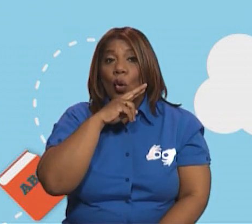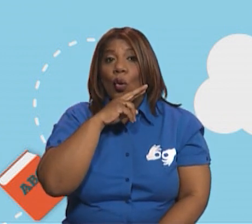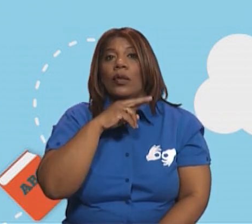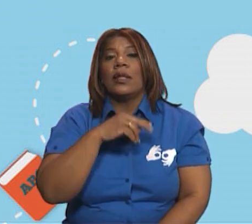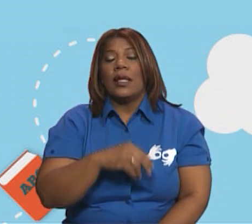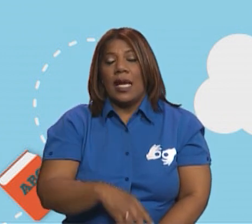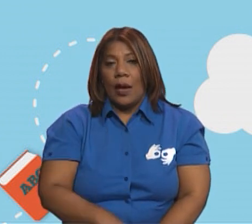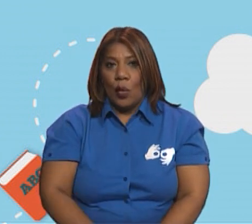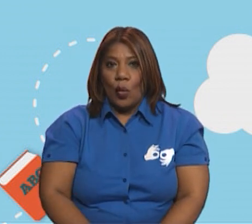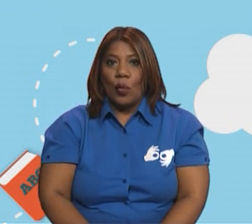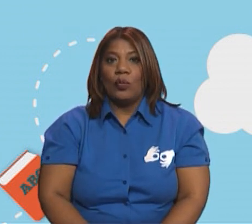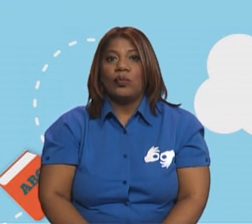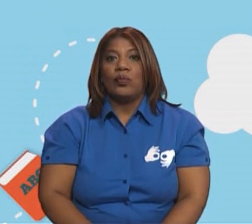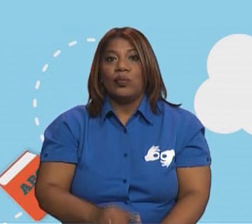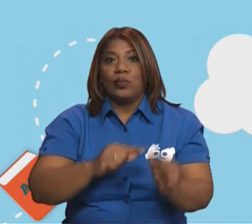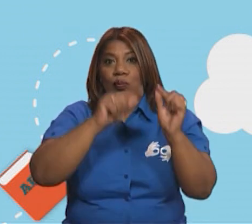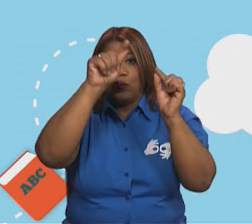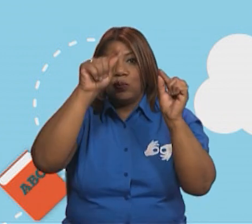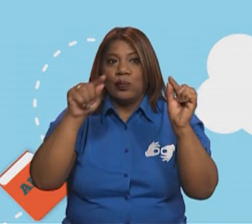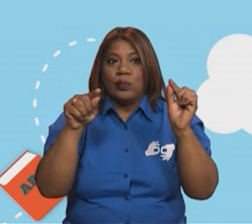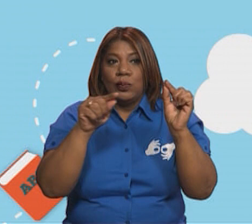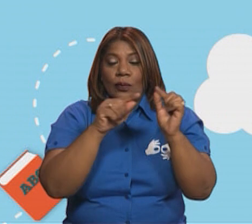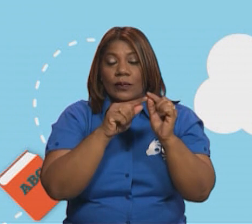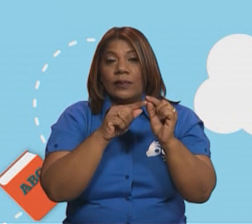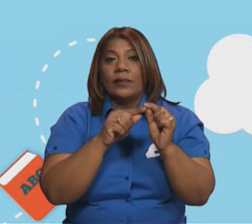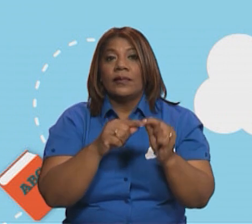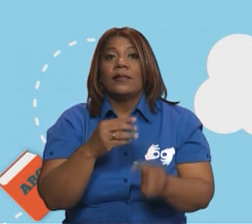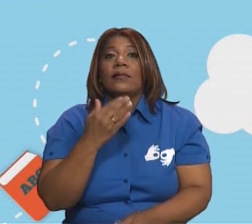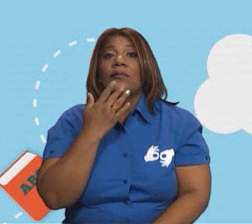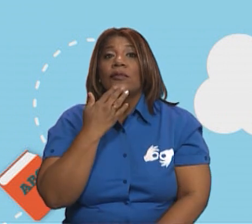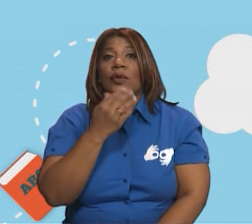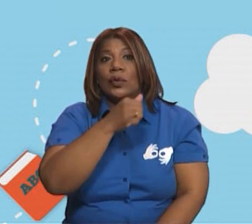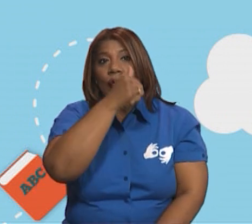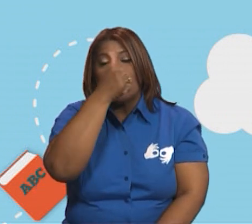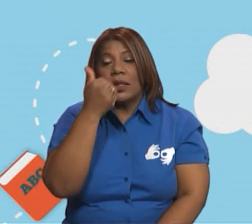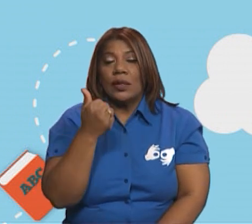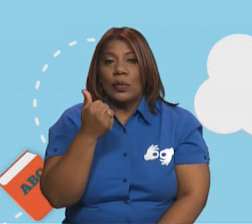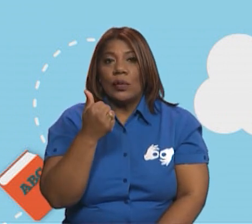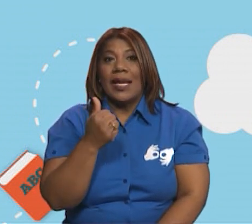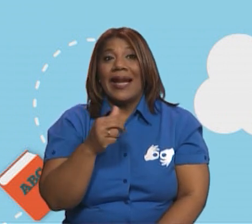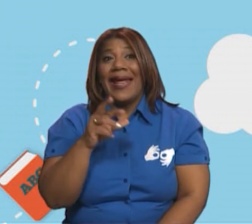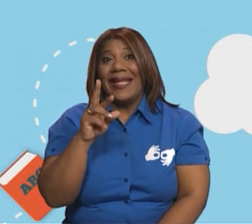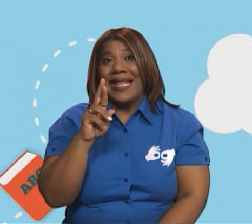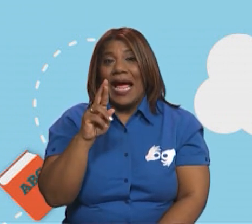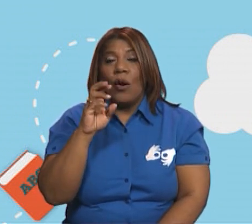de un triángulo. Muy bien. El de color azul, ¿cómo se llama?